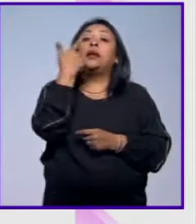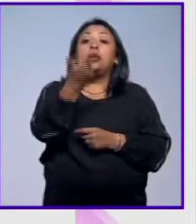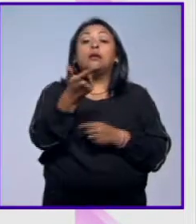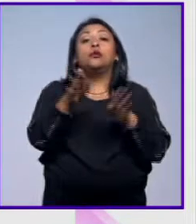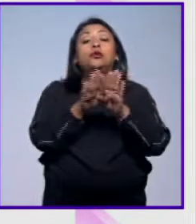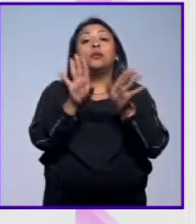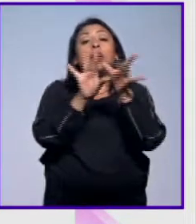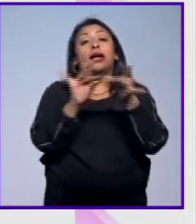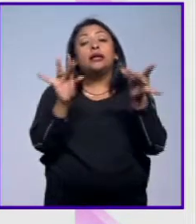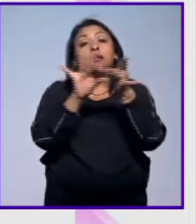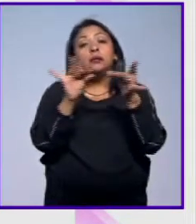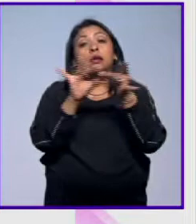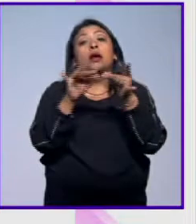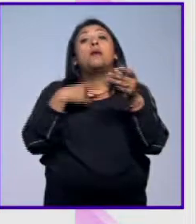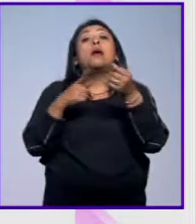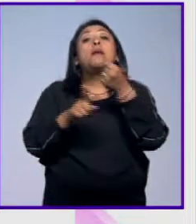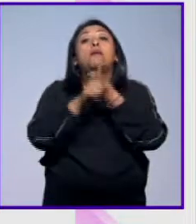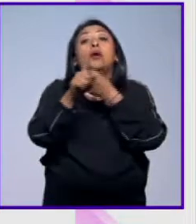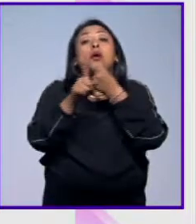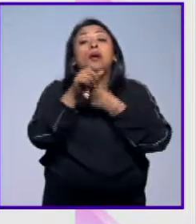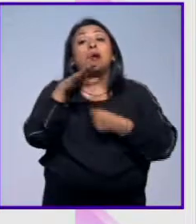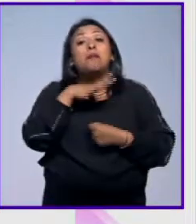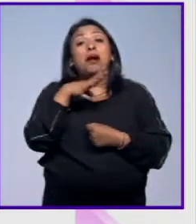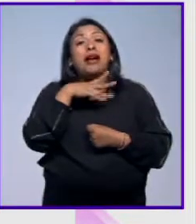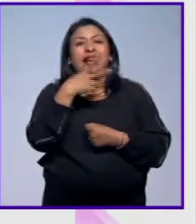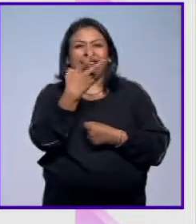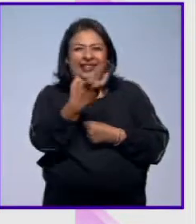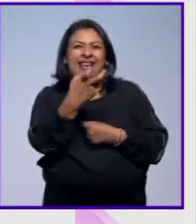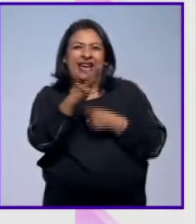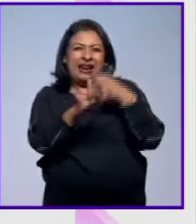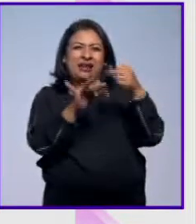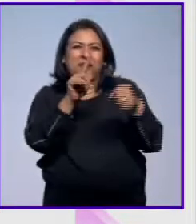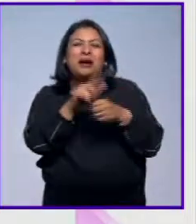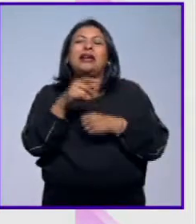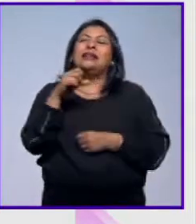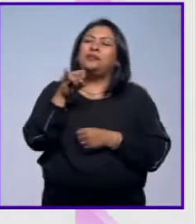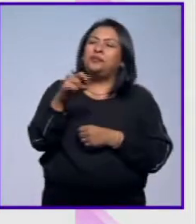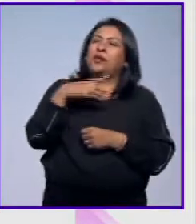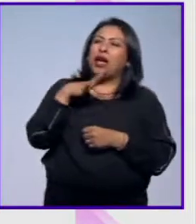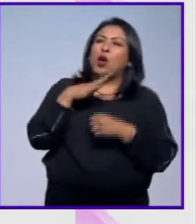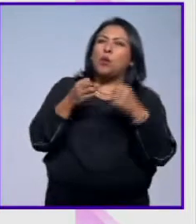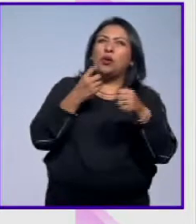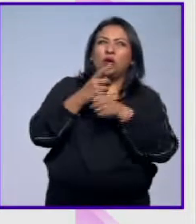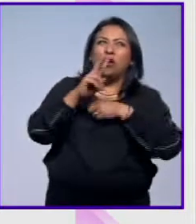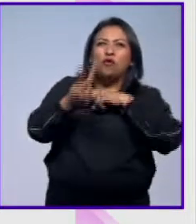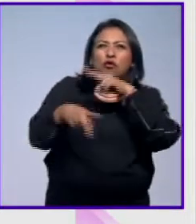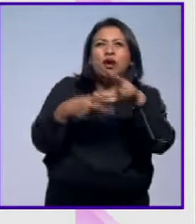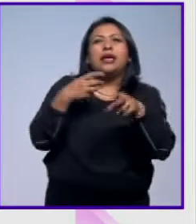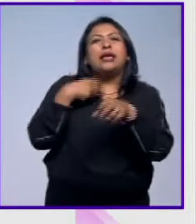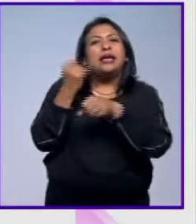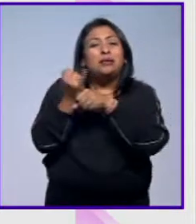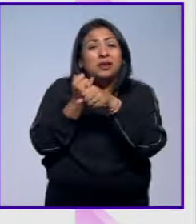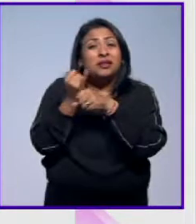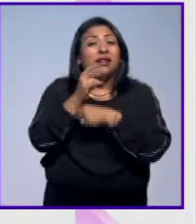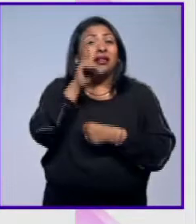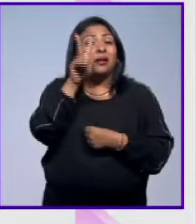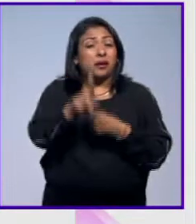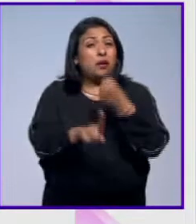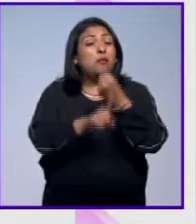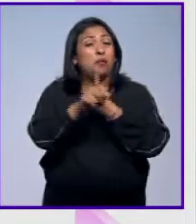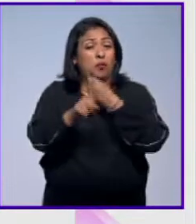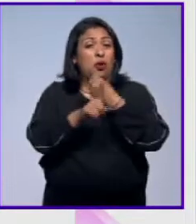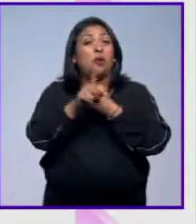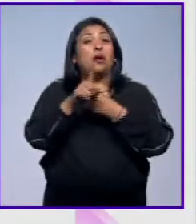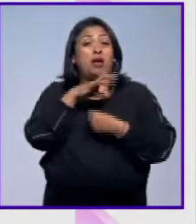mencionabas cuál es el problema que existe con esta especie que... Sí, es que yo tuve la oportunidad de ir a investigar porque es uno de los problemas